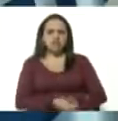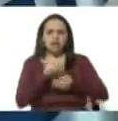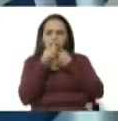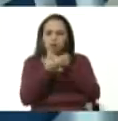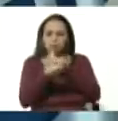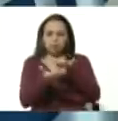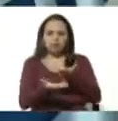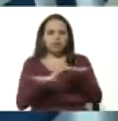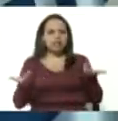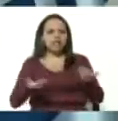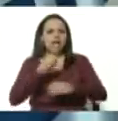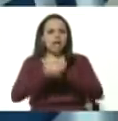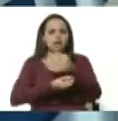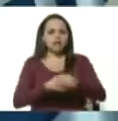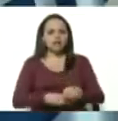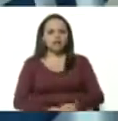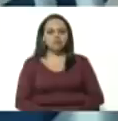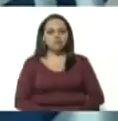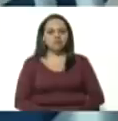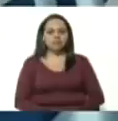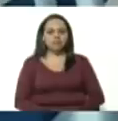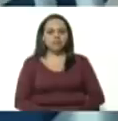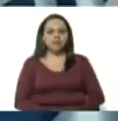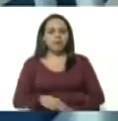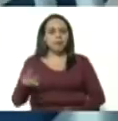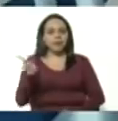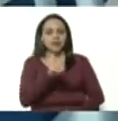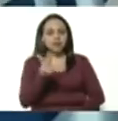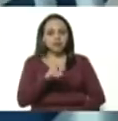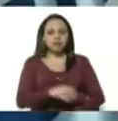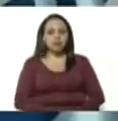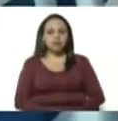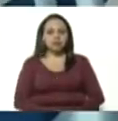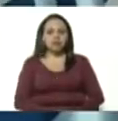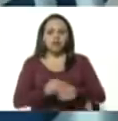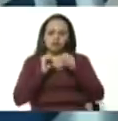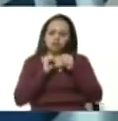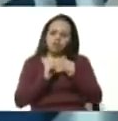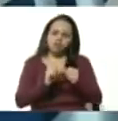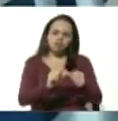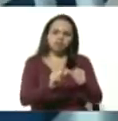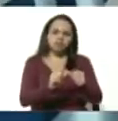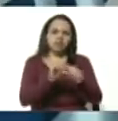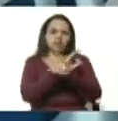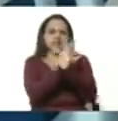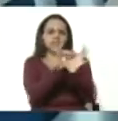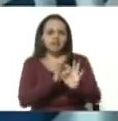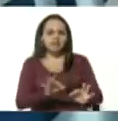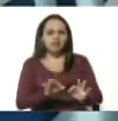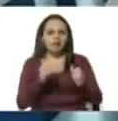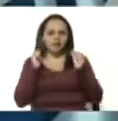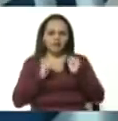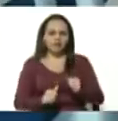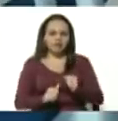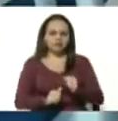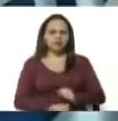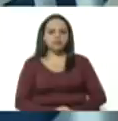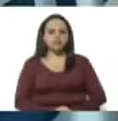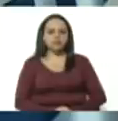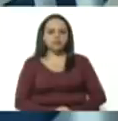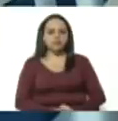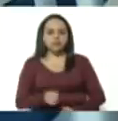lo que han venido realizando Venezuela aún mantiene de manera firme y moderada